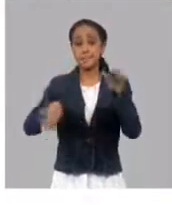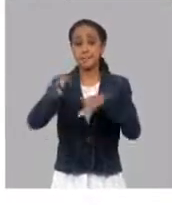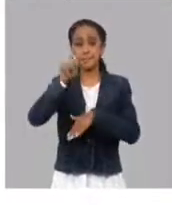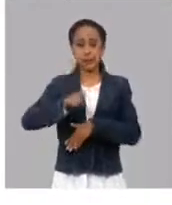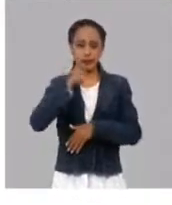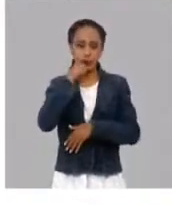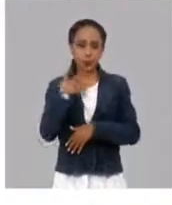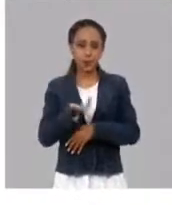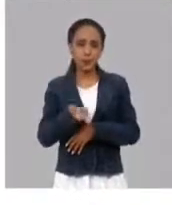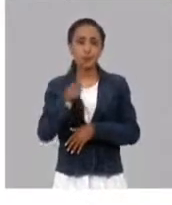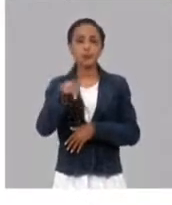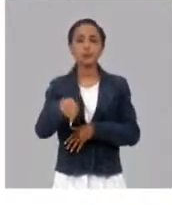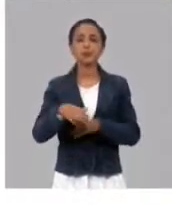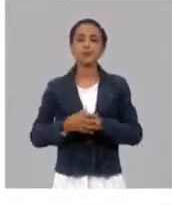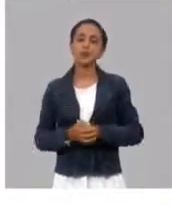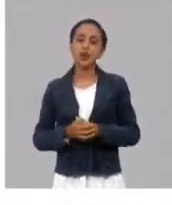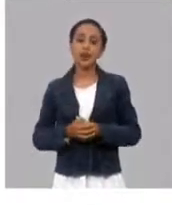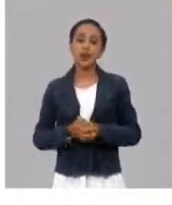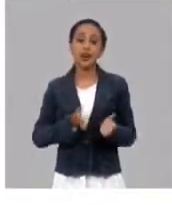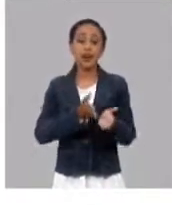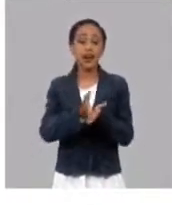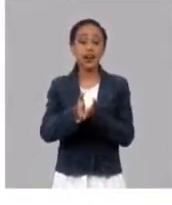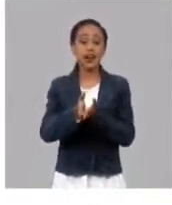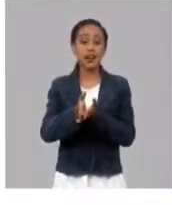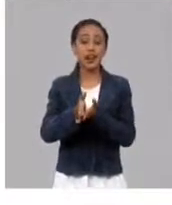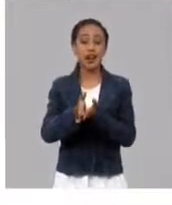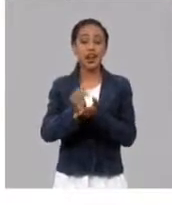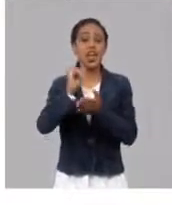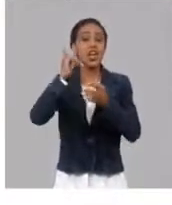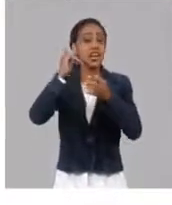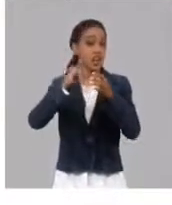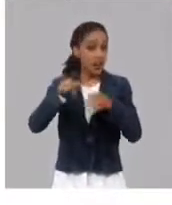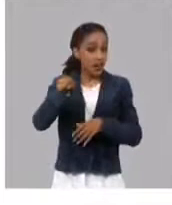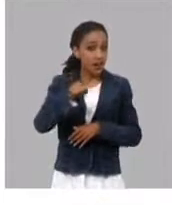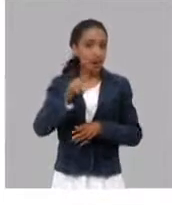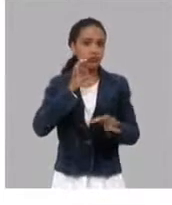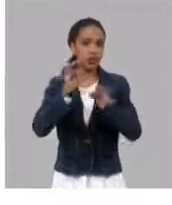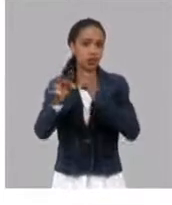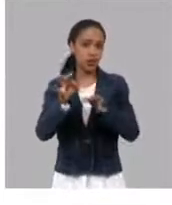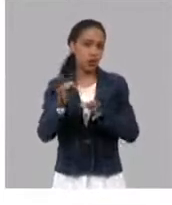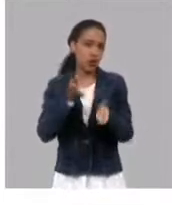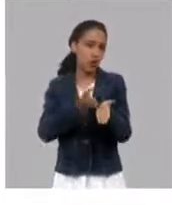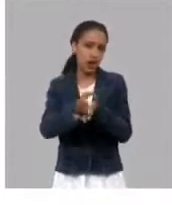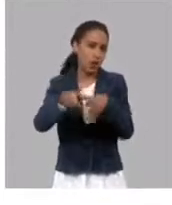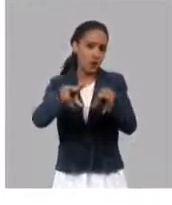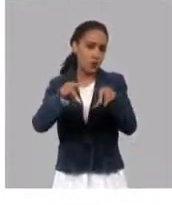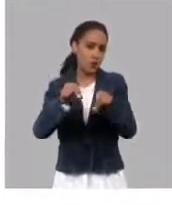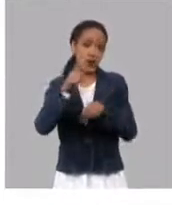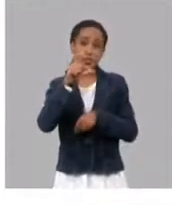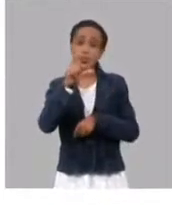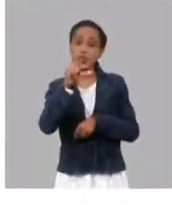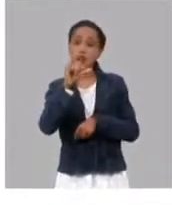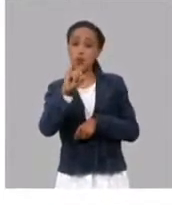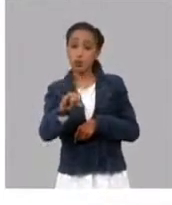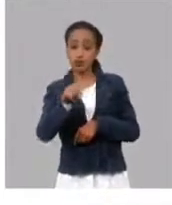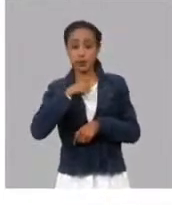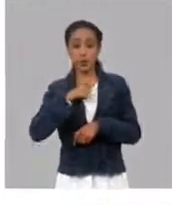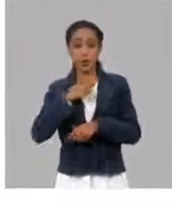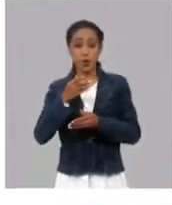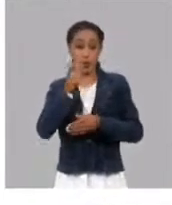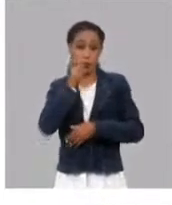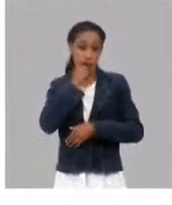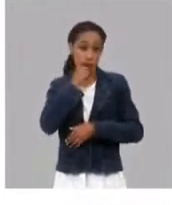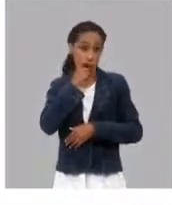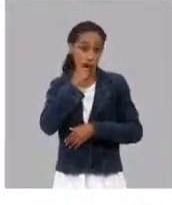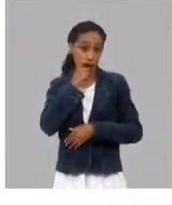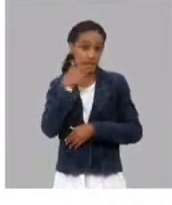ministro. Por ejemplo, la carrera de ingeniería en ciberseguridad, que es única de la UCI, que es una carrera nacional nueva que va a comenzar ahora, los varones fueron para el